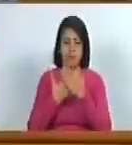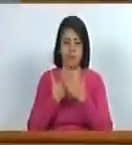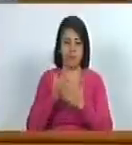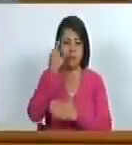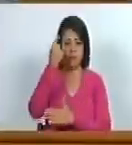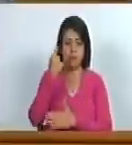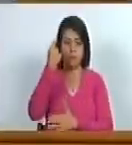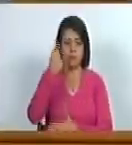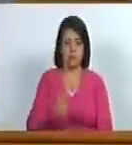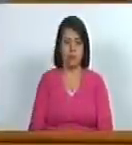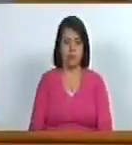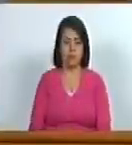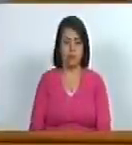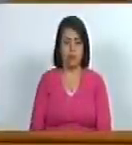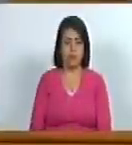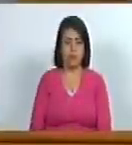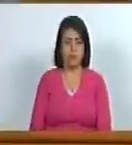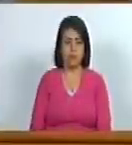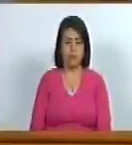diputada